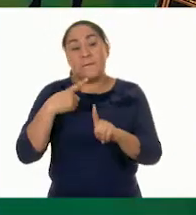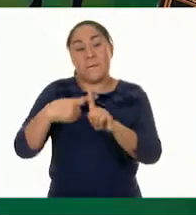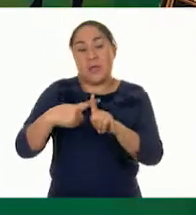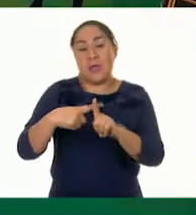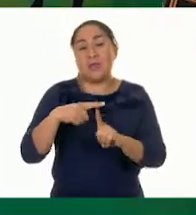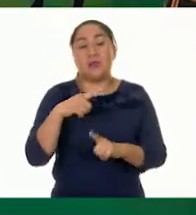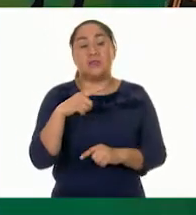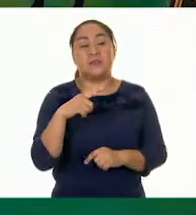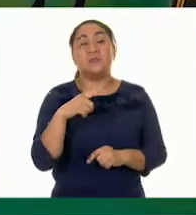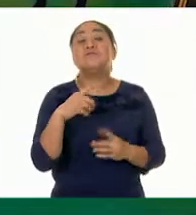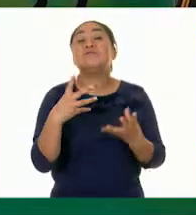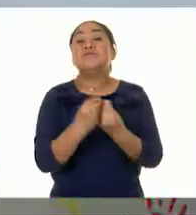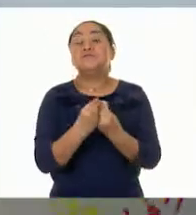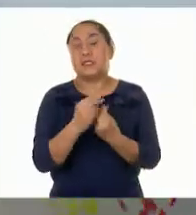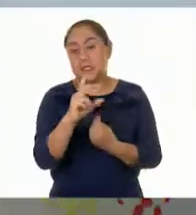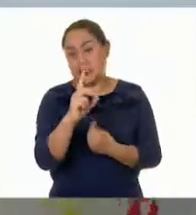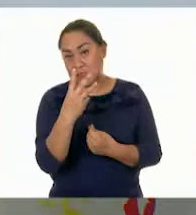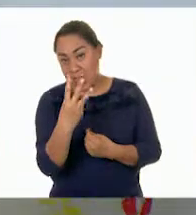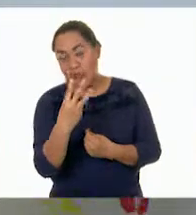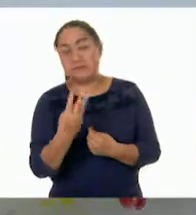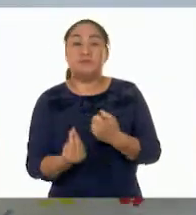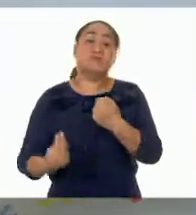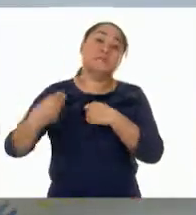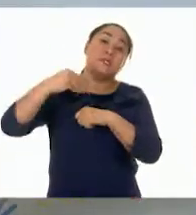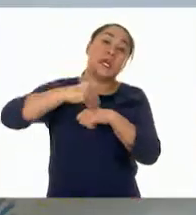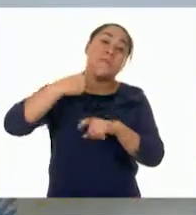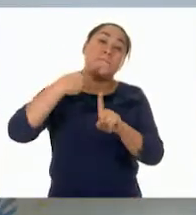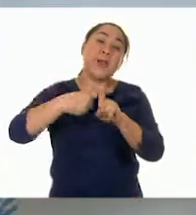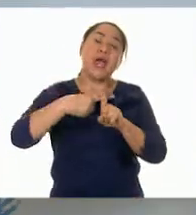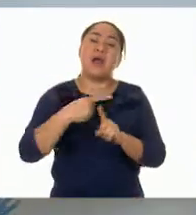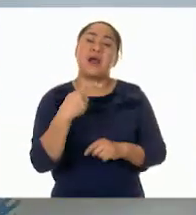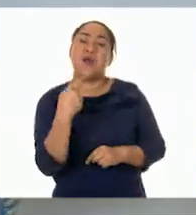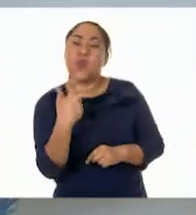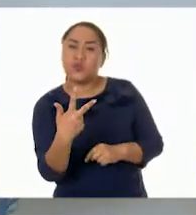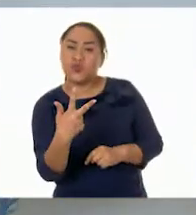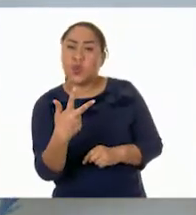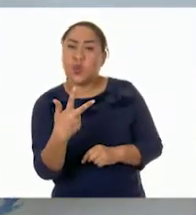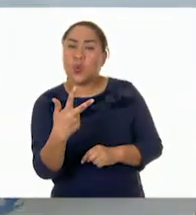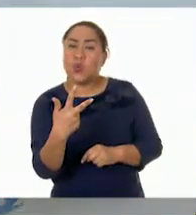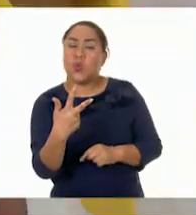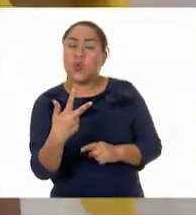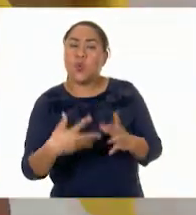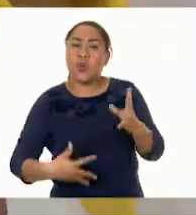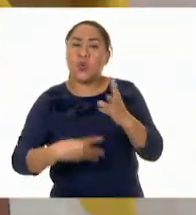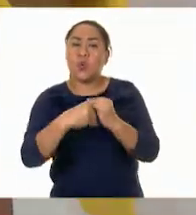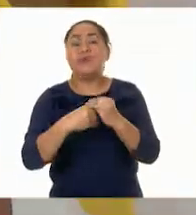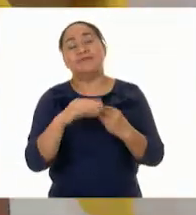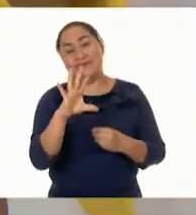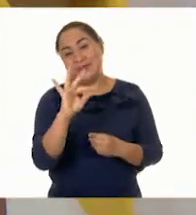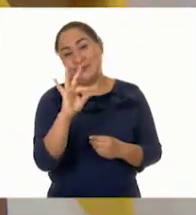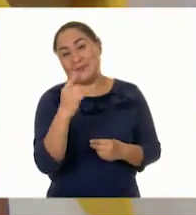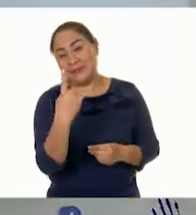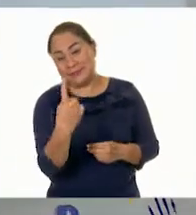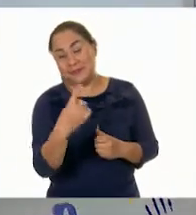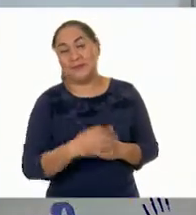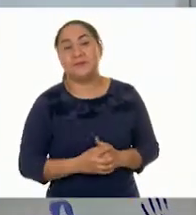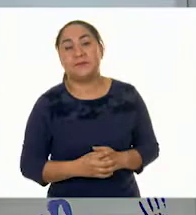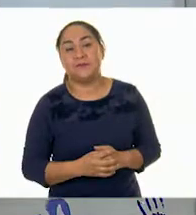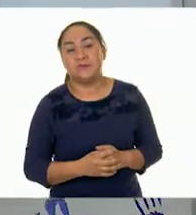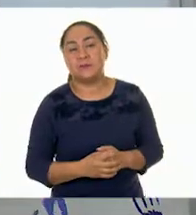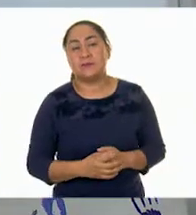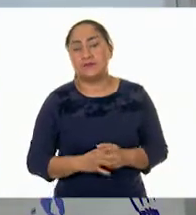Treinta y tres más ocho. Cuarenta y uno. Y